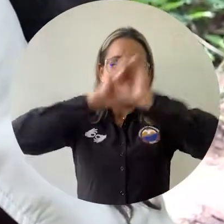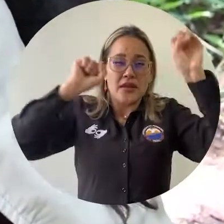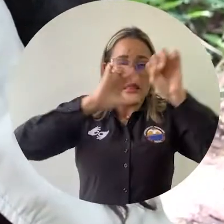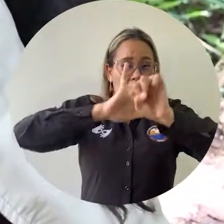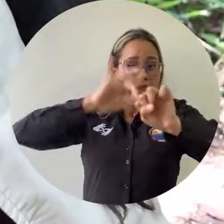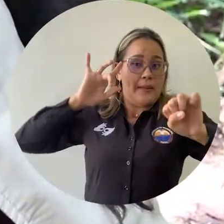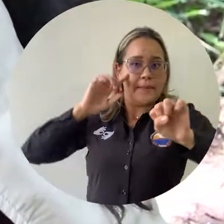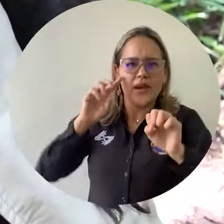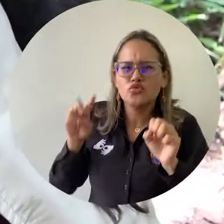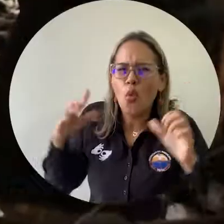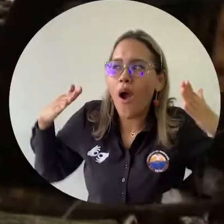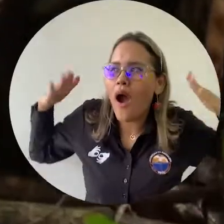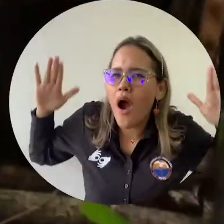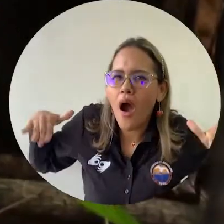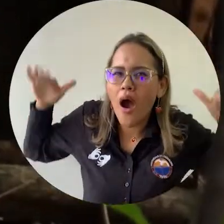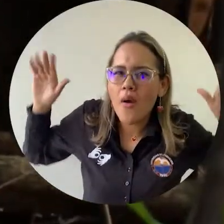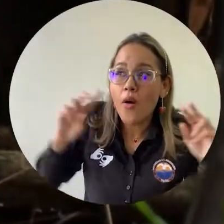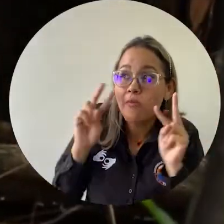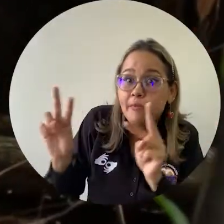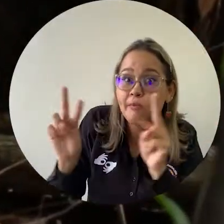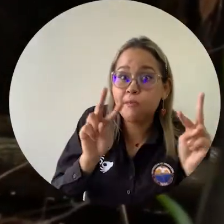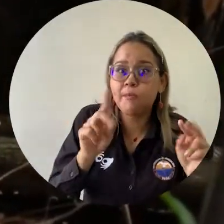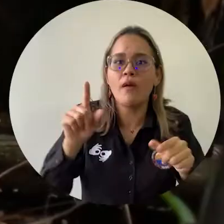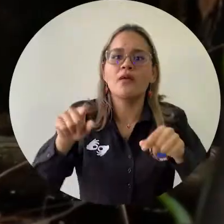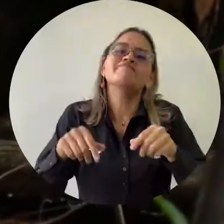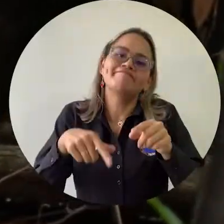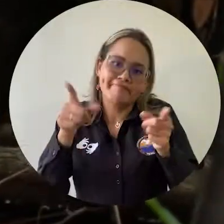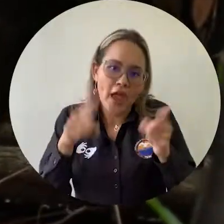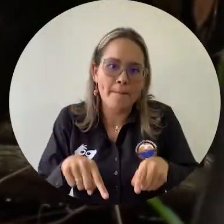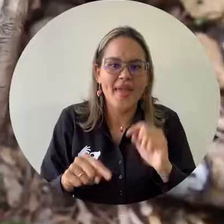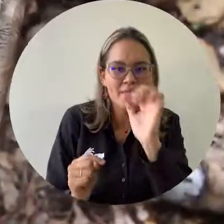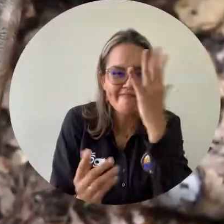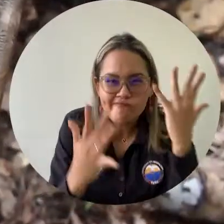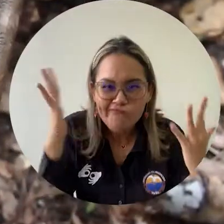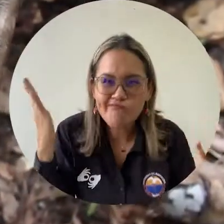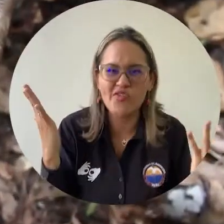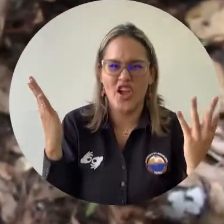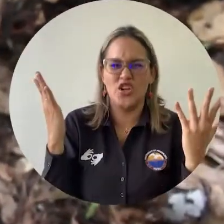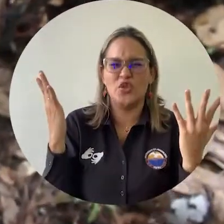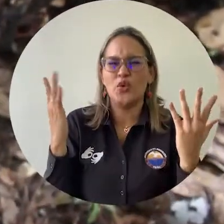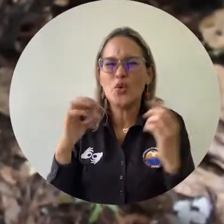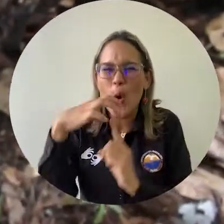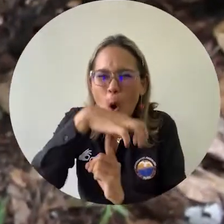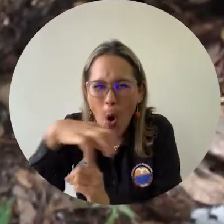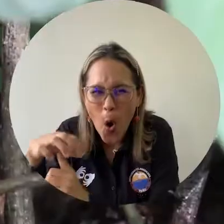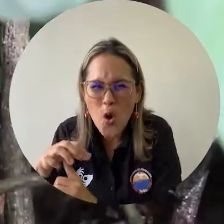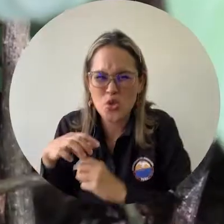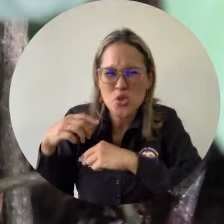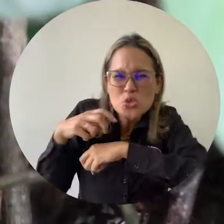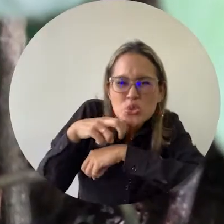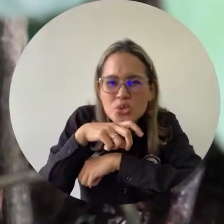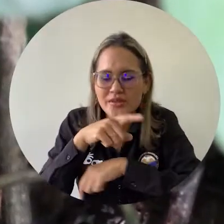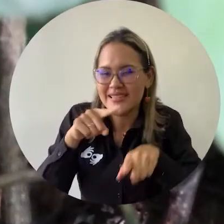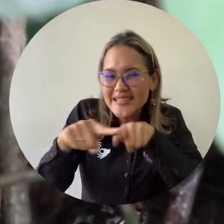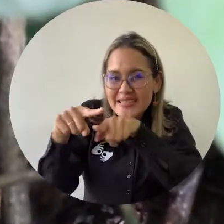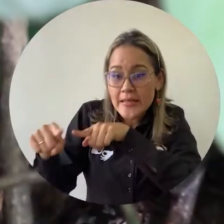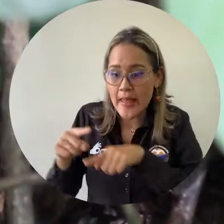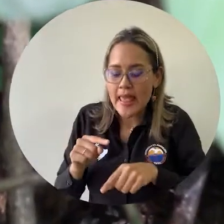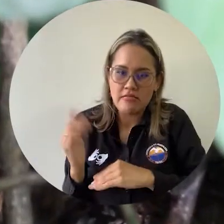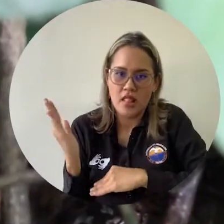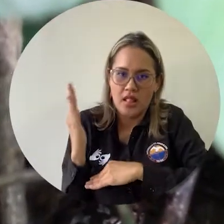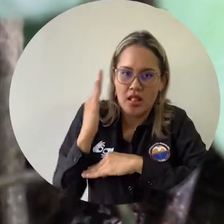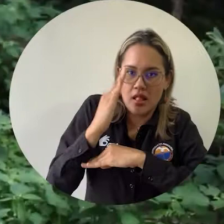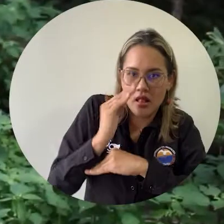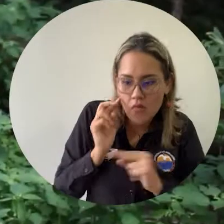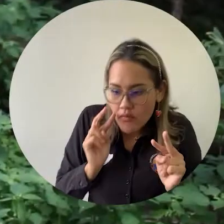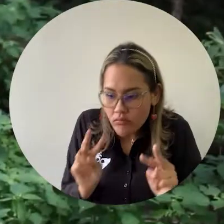horas de la mañana en los censos de aves, mientras que para el registro de vegetación, insectos y hongos llevan a cabo sus actividades a lo largo